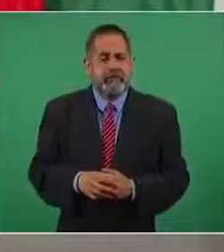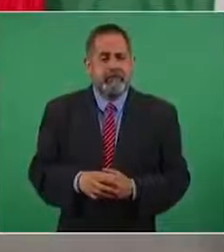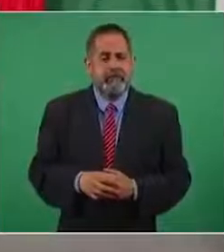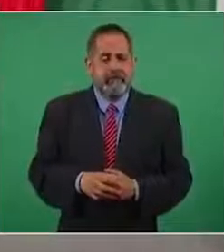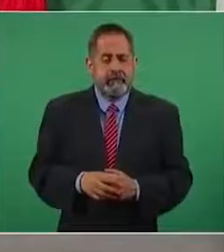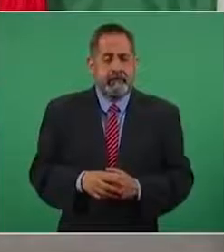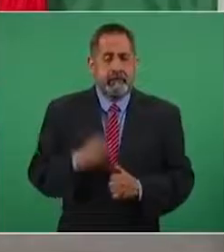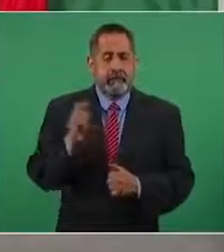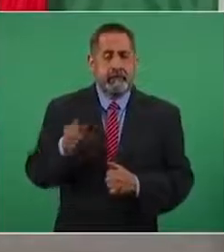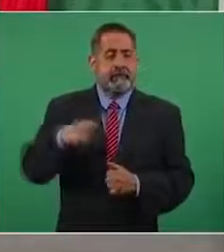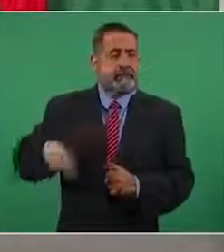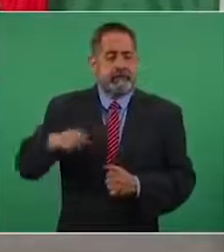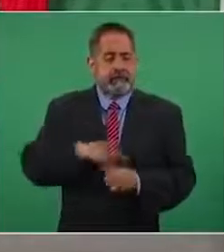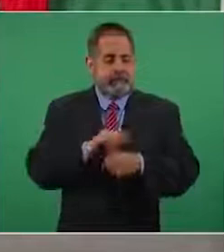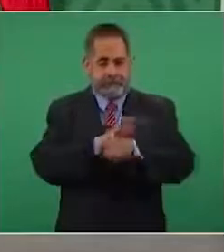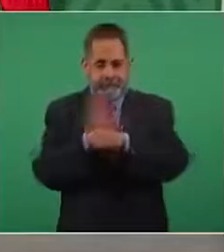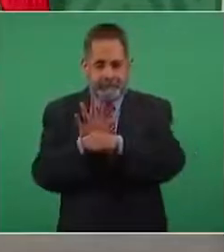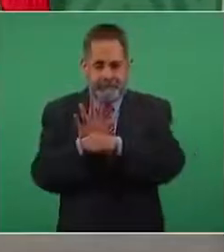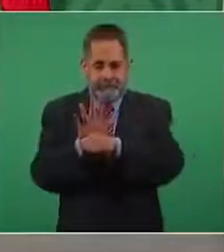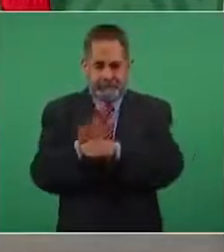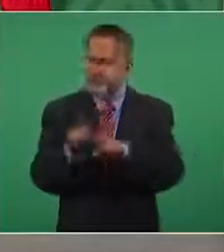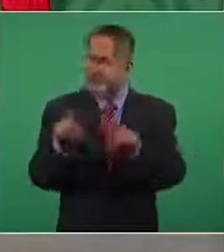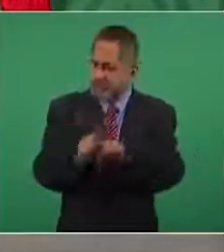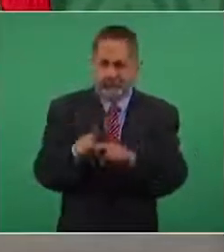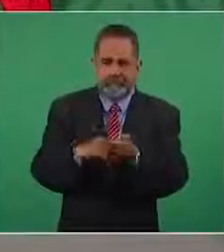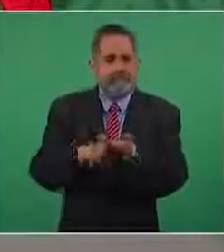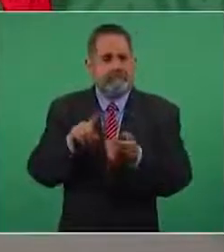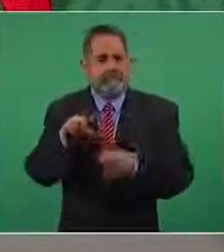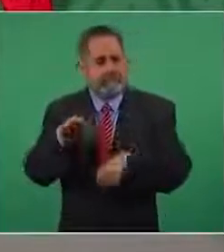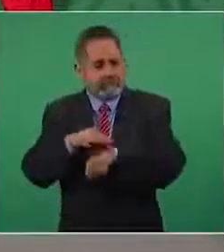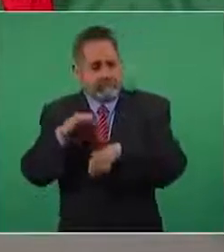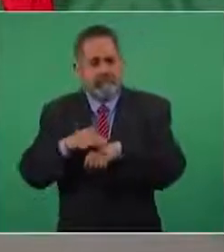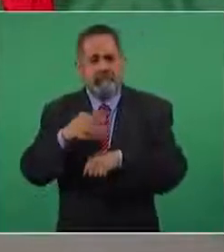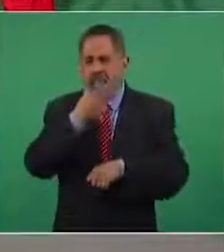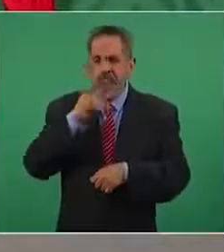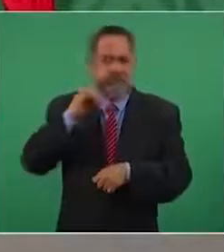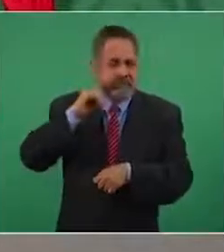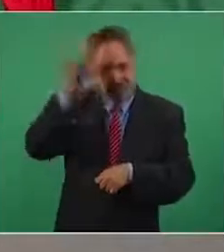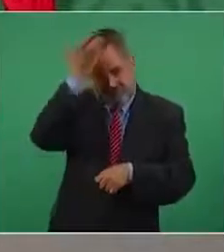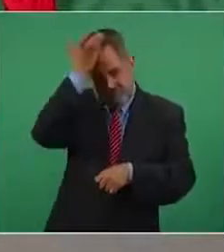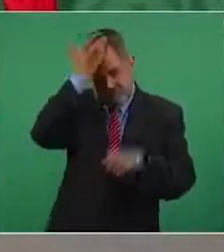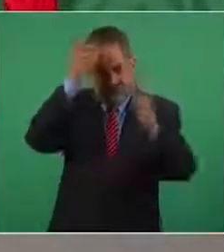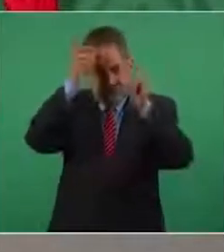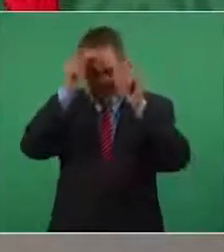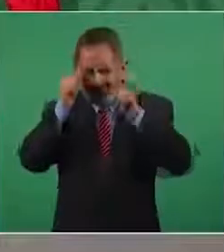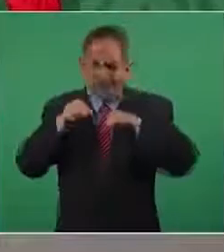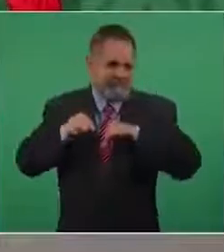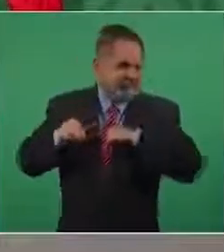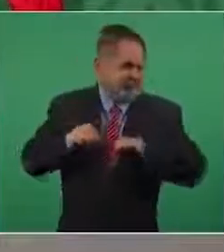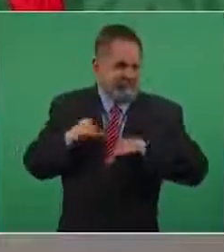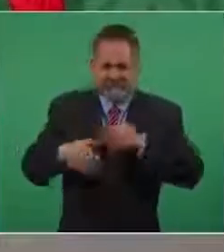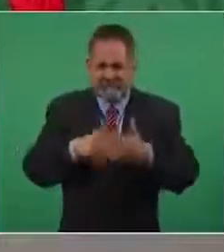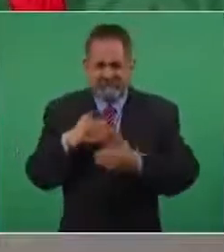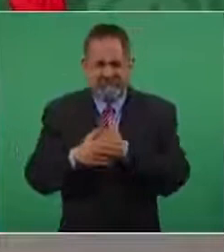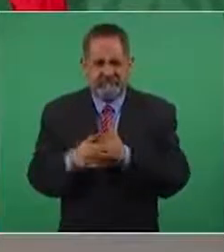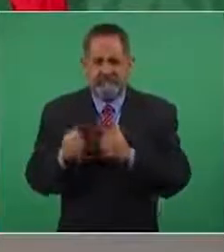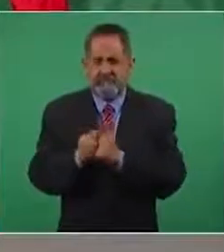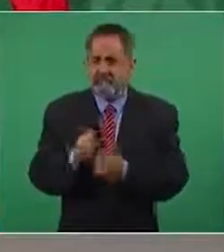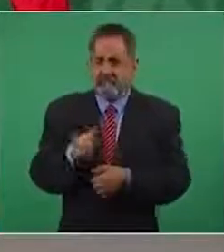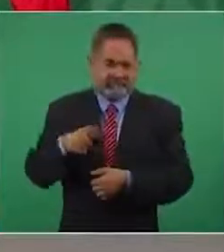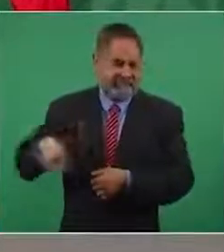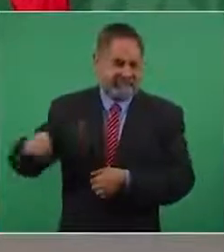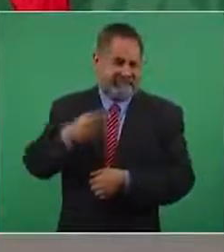Con la pandemia los médicos, las enfermeras, los trabajadores del sector salud.